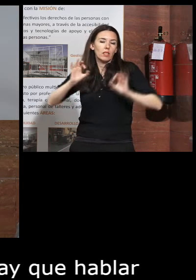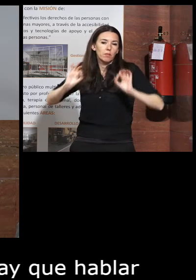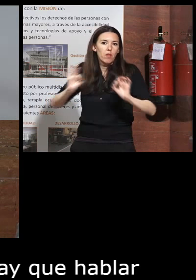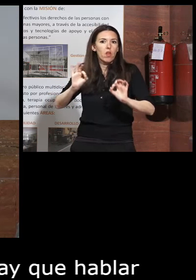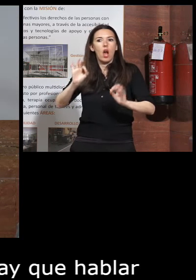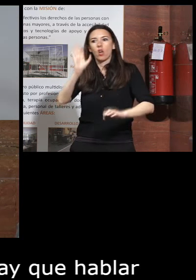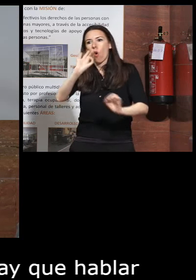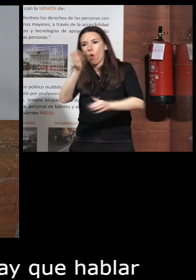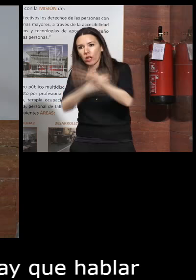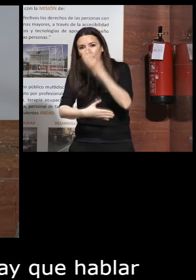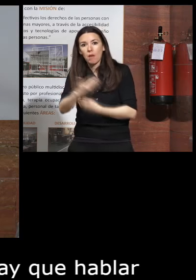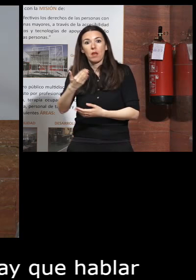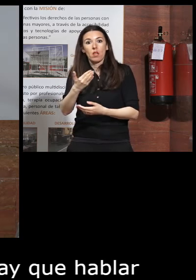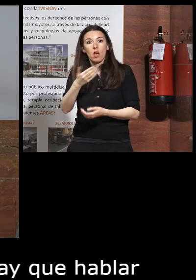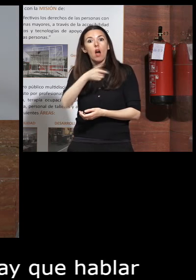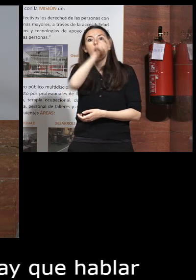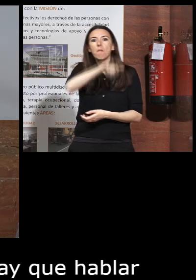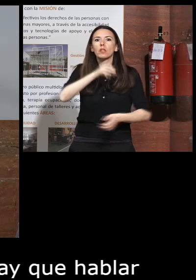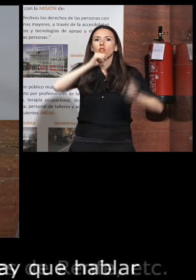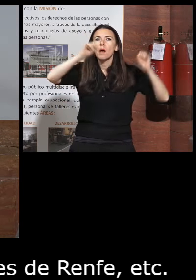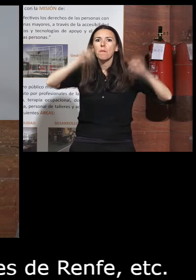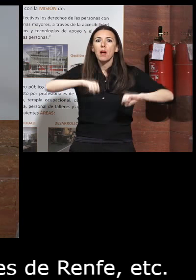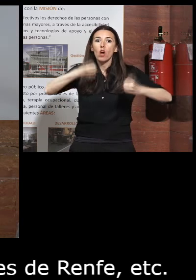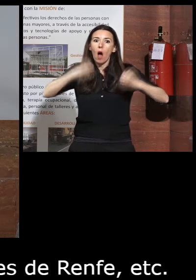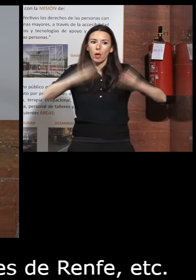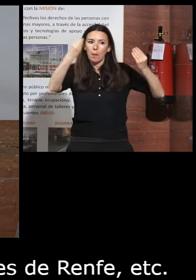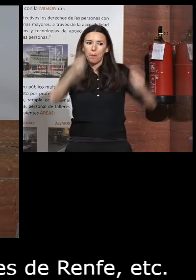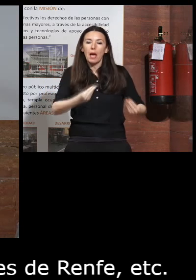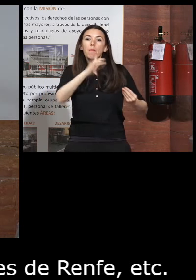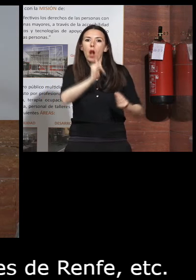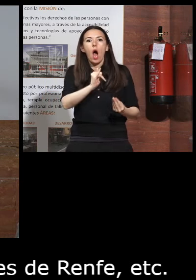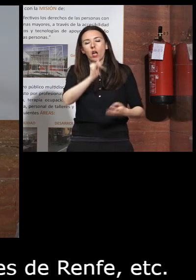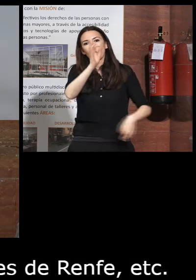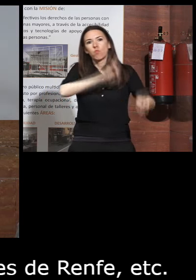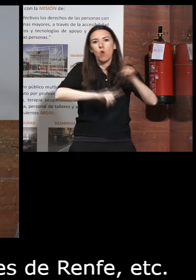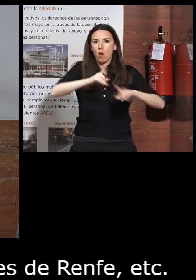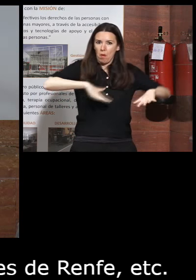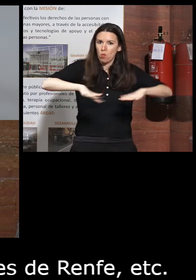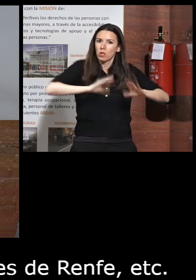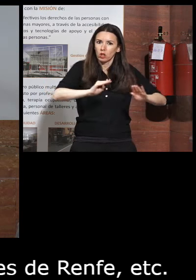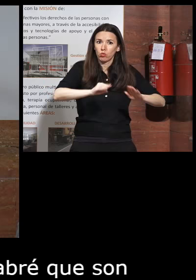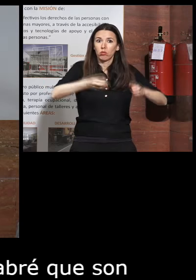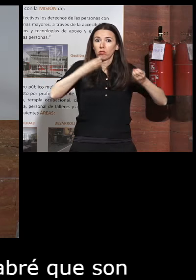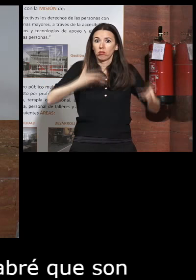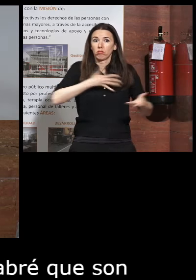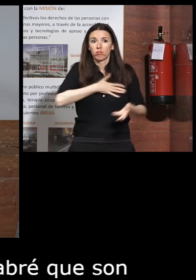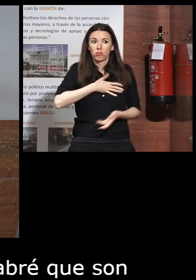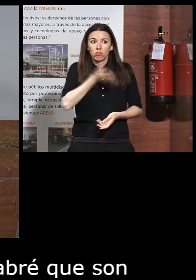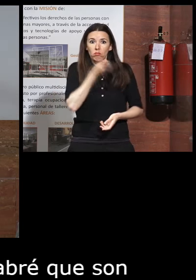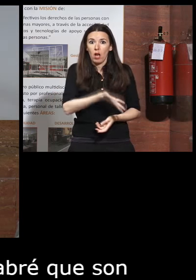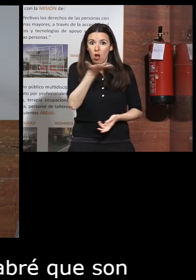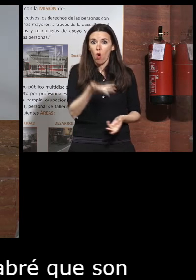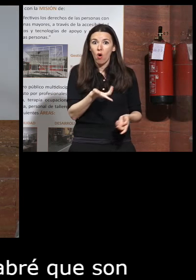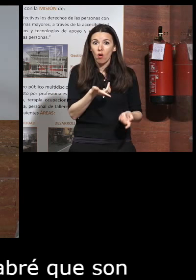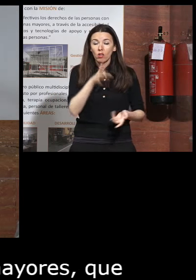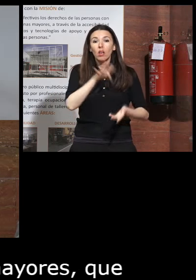personas con discapacidad se tienen personas mayores aunque estén bien pero también tienen algún problema de movilidad y les viene muy bien y yo creo que aquella